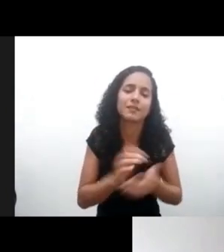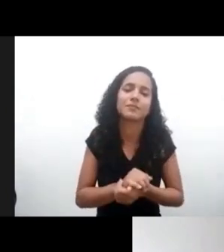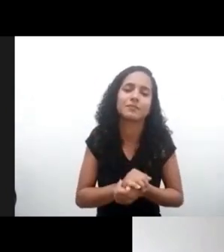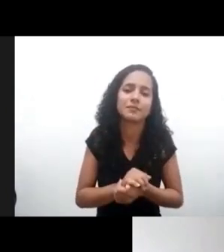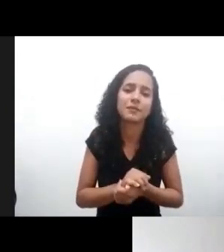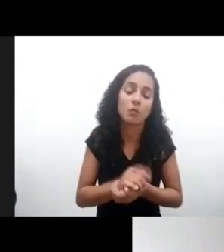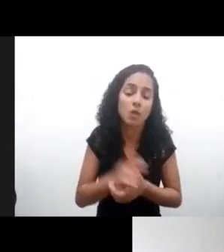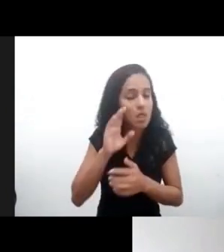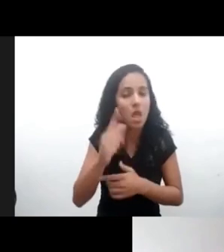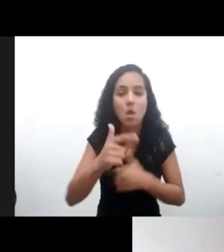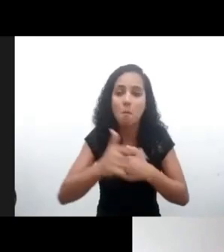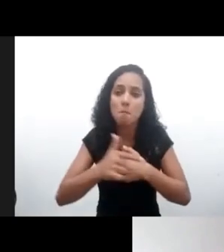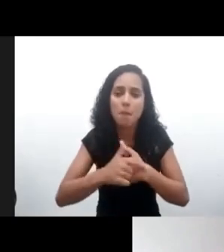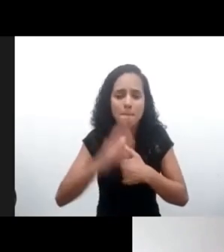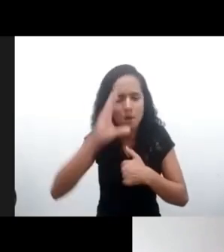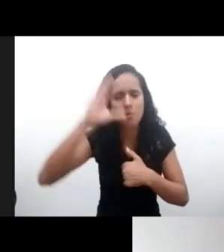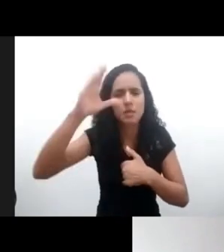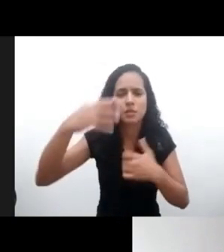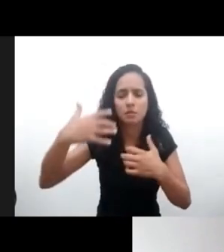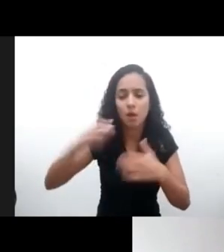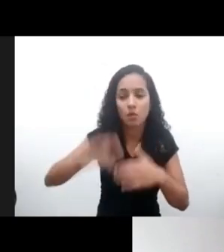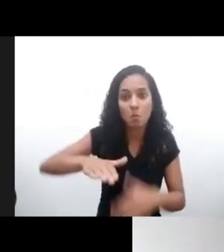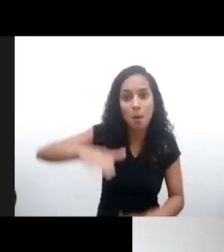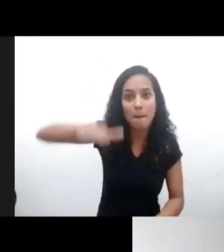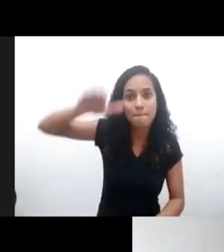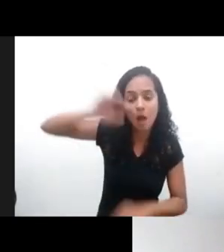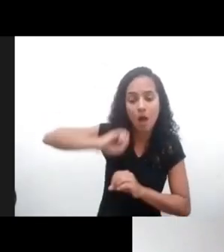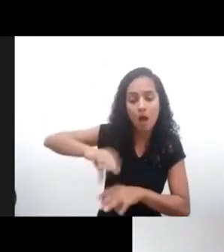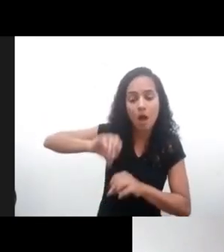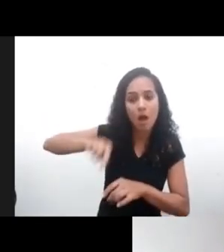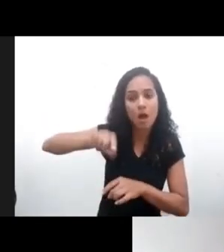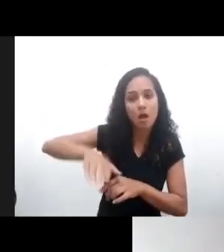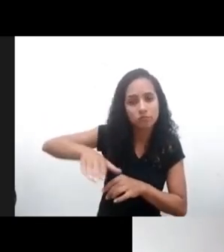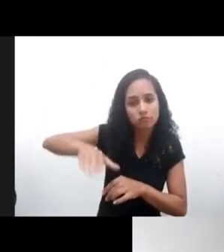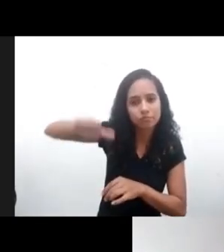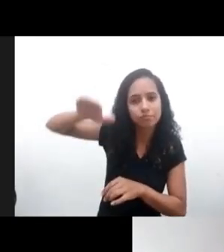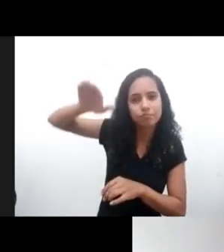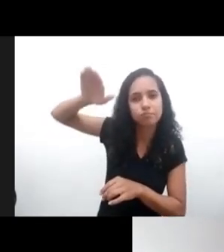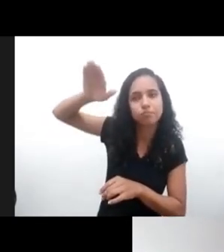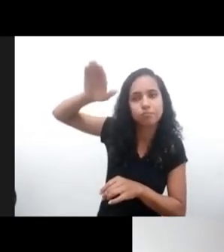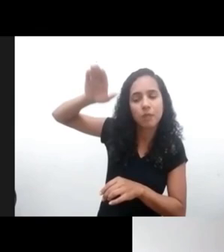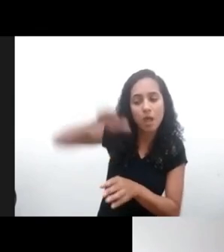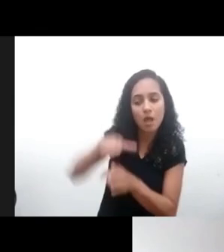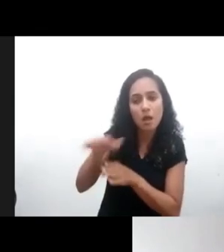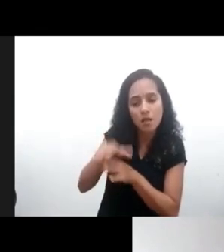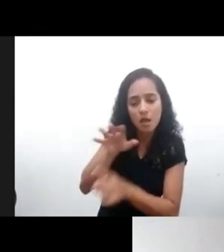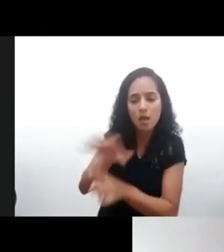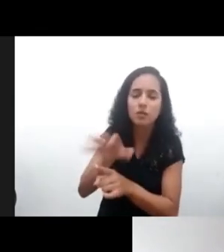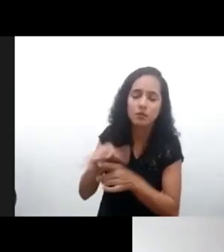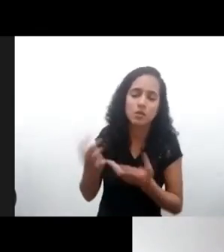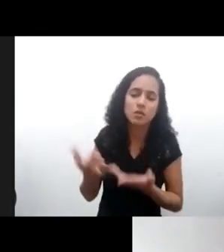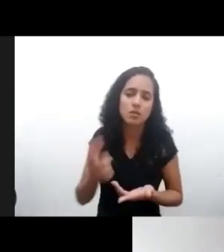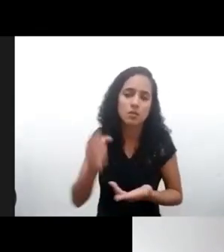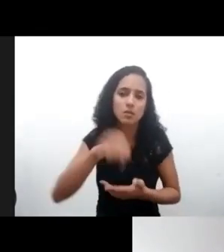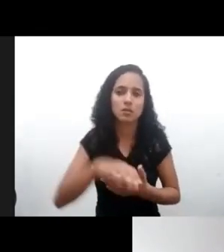hecho, en base a diversas investigaciones, podemos decir que muchos de los niños, en el